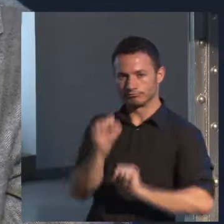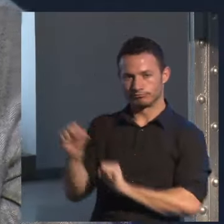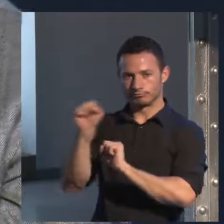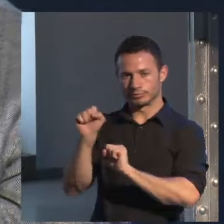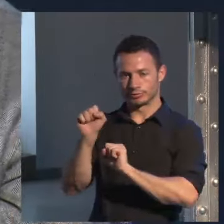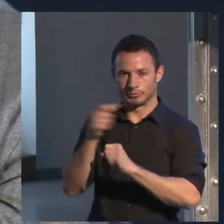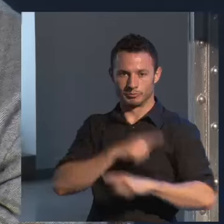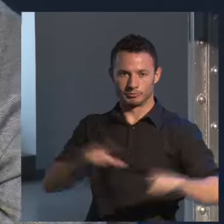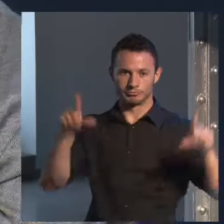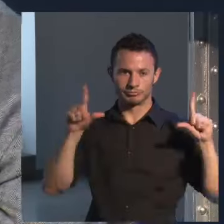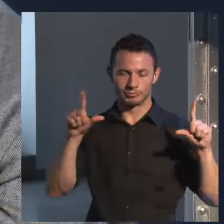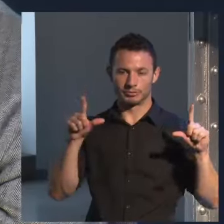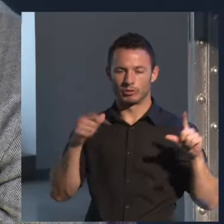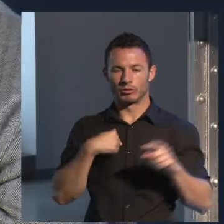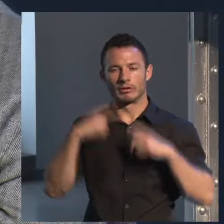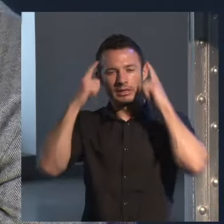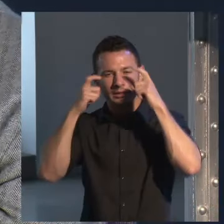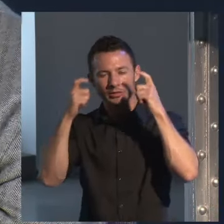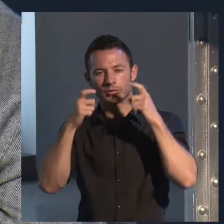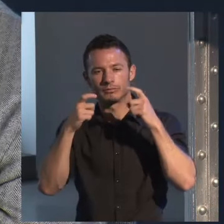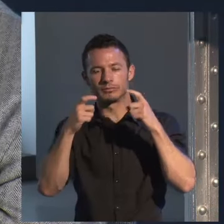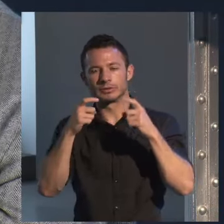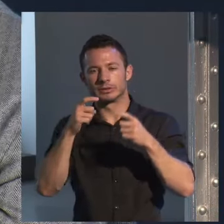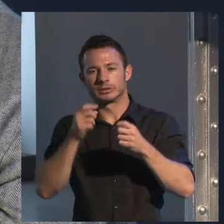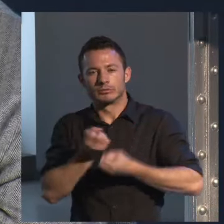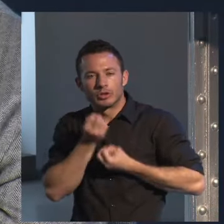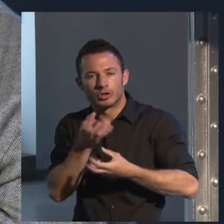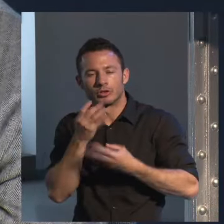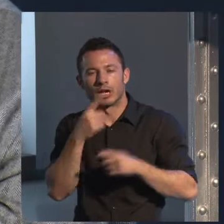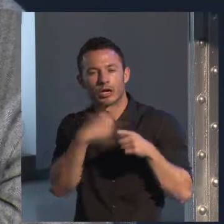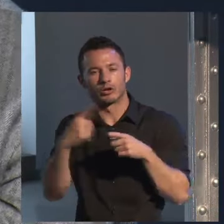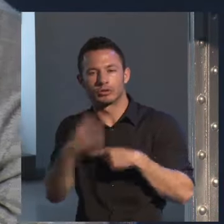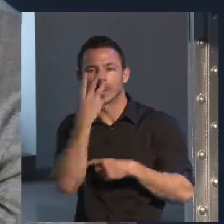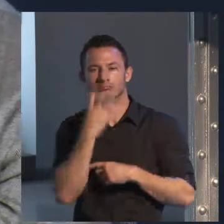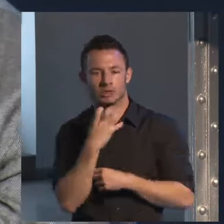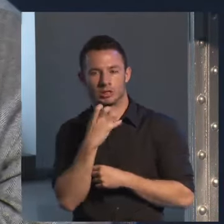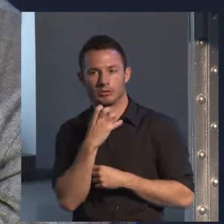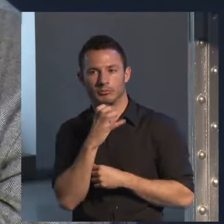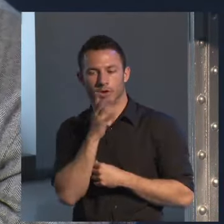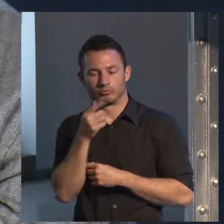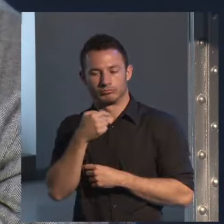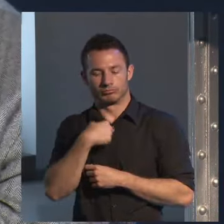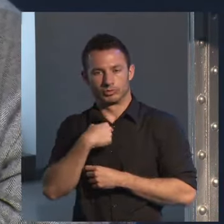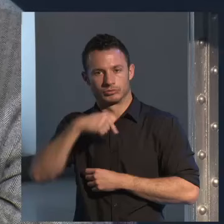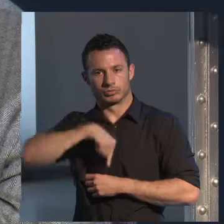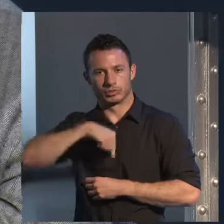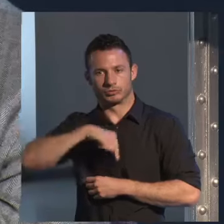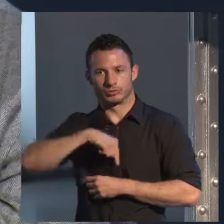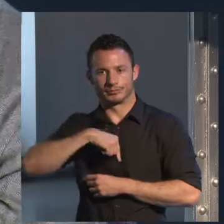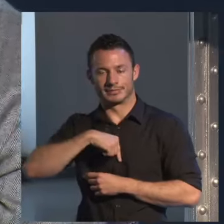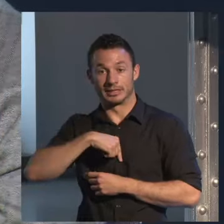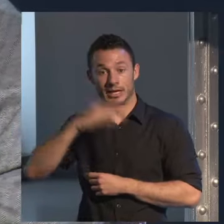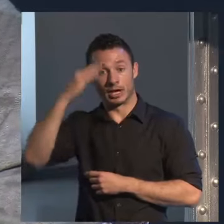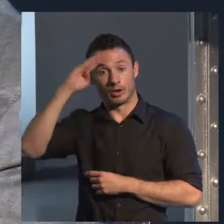Siempre trato de hablar de cosas serias porque estamos obligados, creo que, en Cuba, en tanto